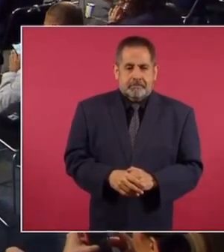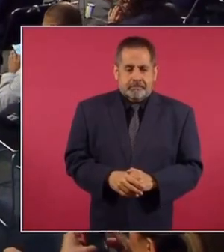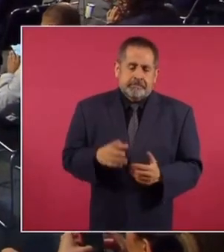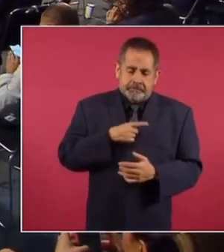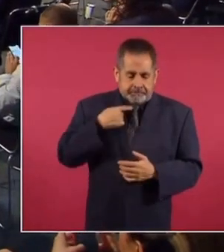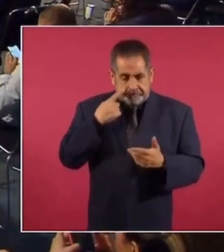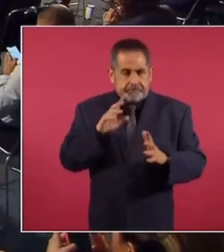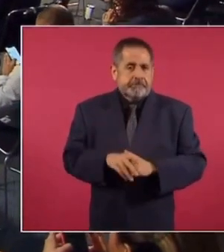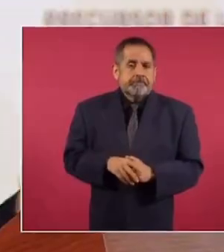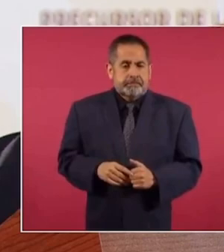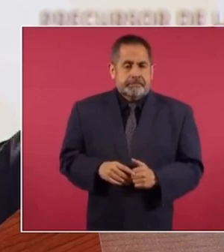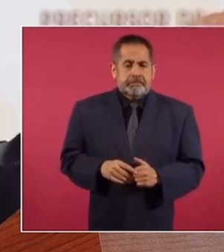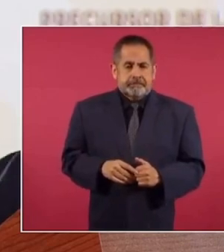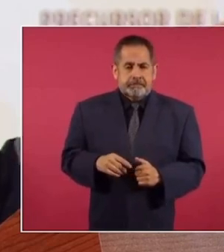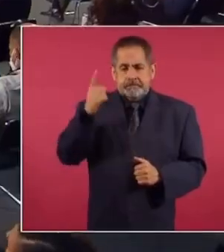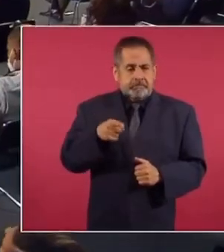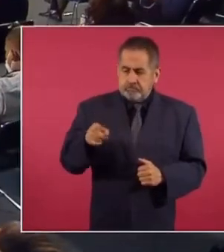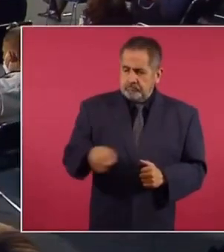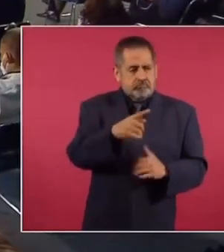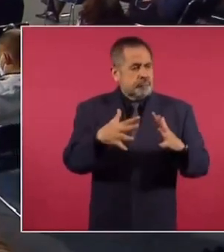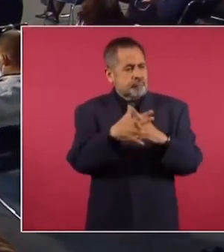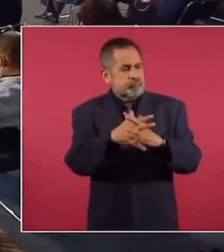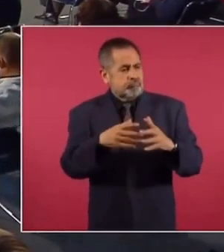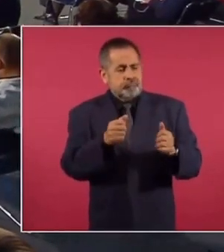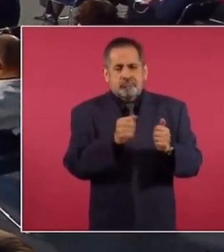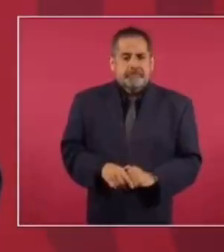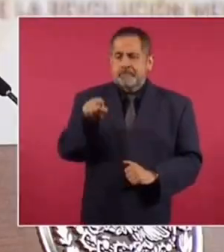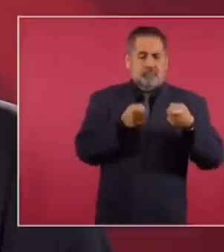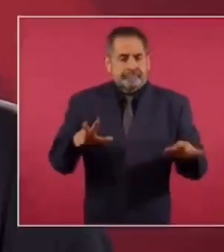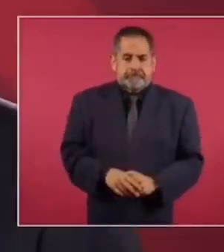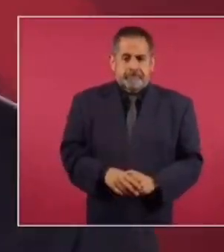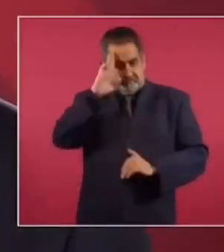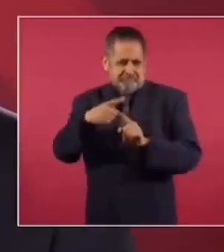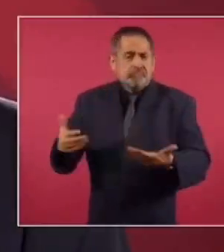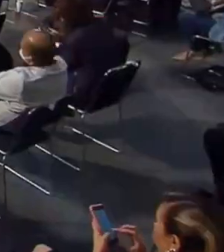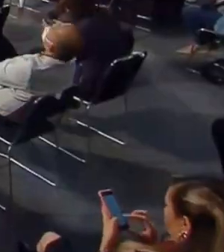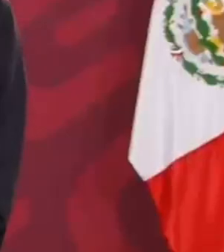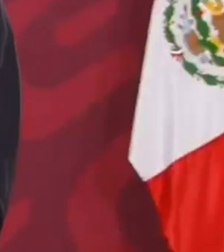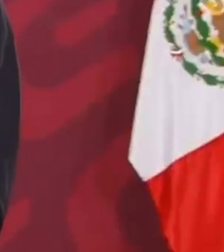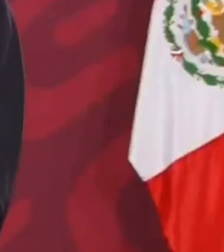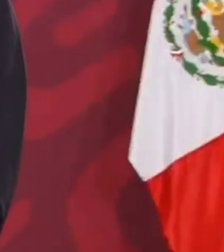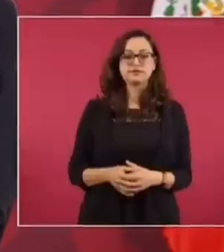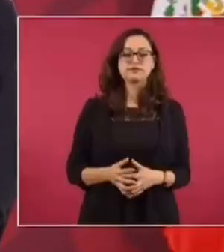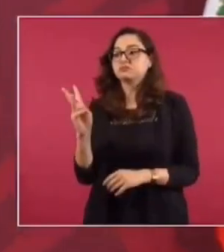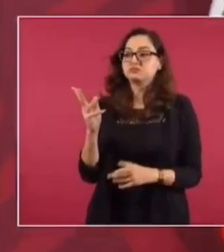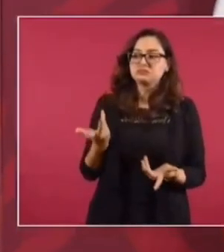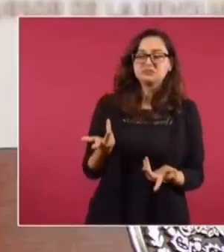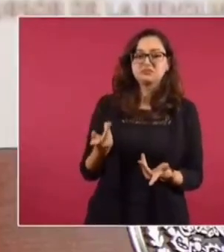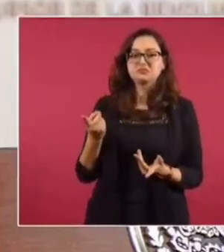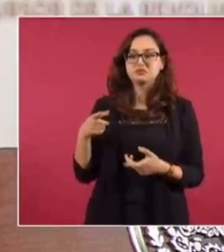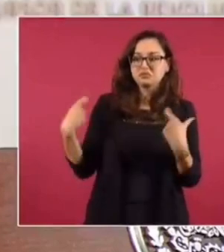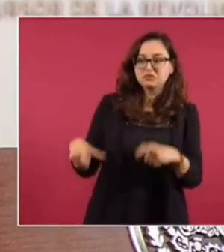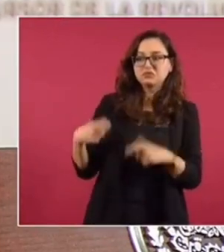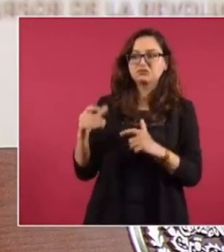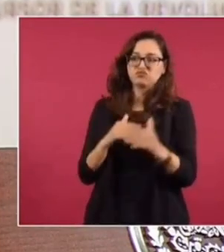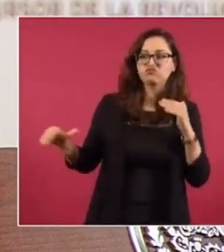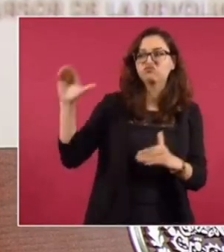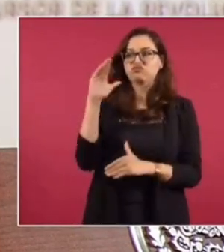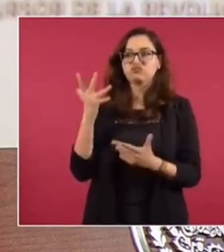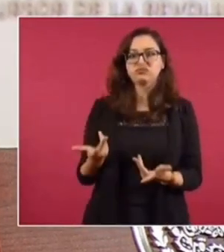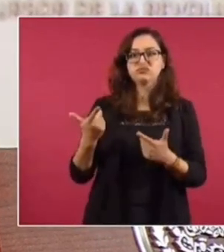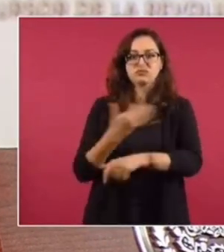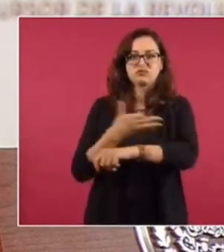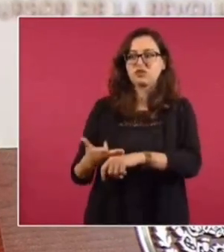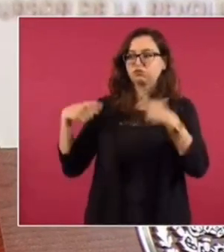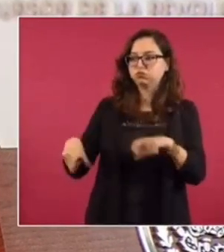hay que ver quién da la orden para que declaren la guerra al narcotráfico. No hay oligarcas en los altos mandos del